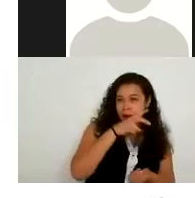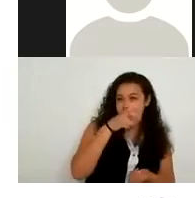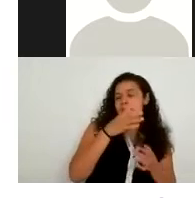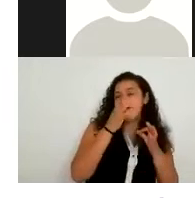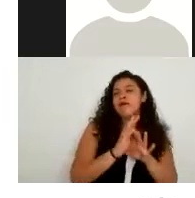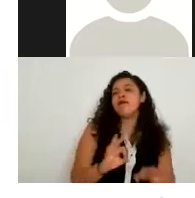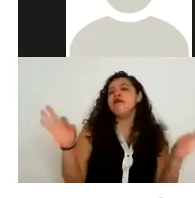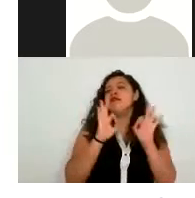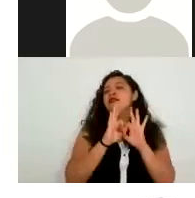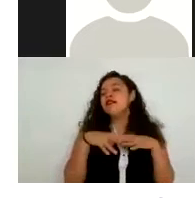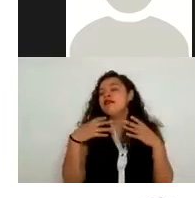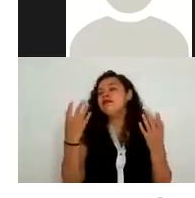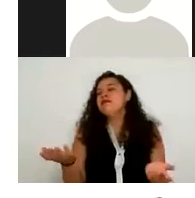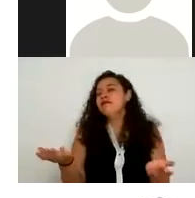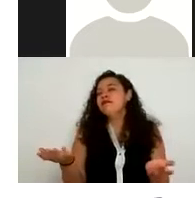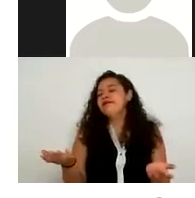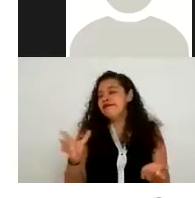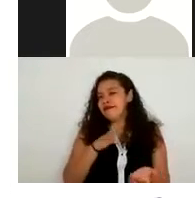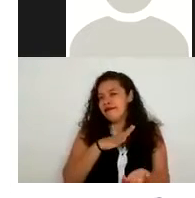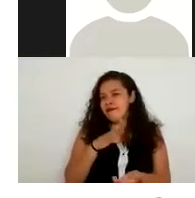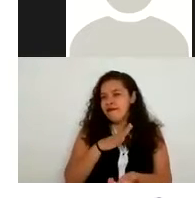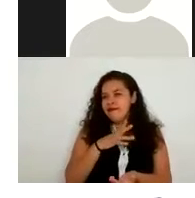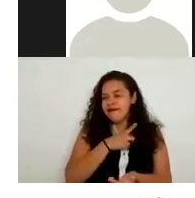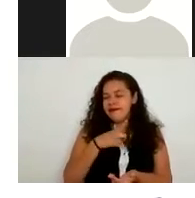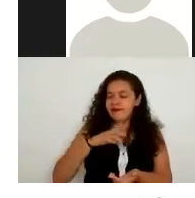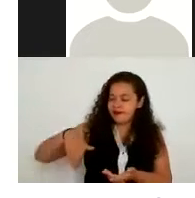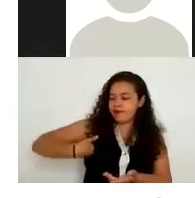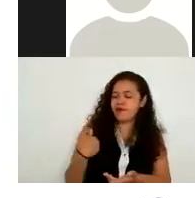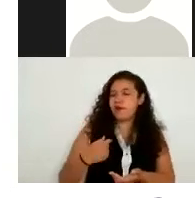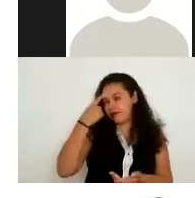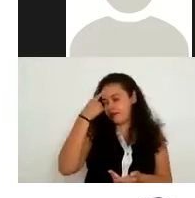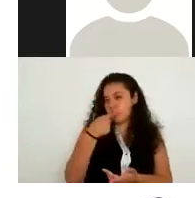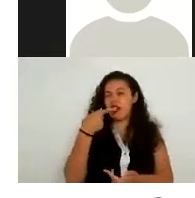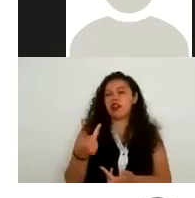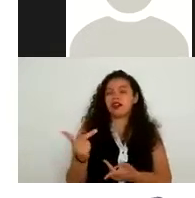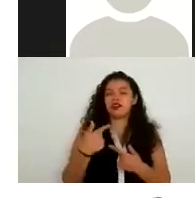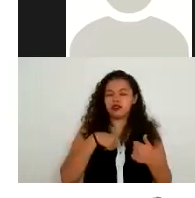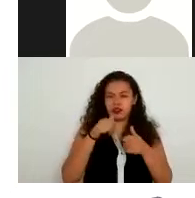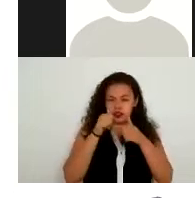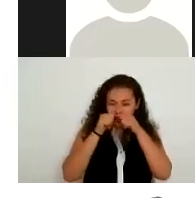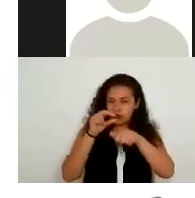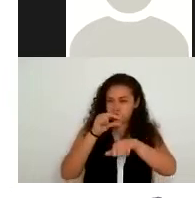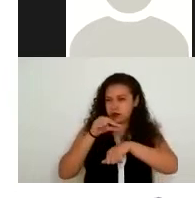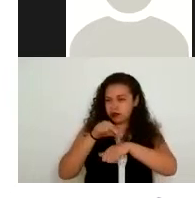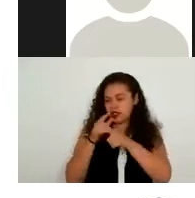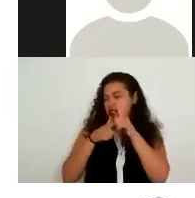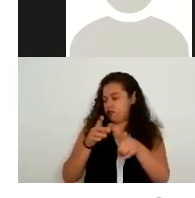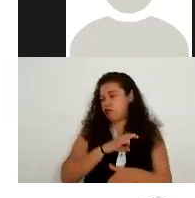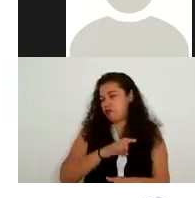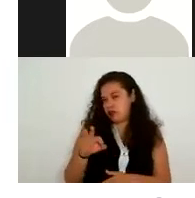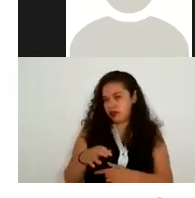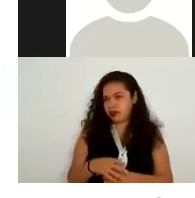tenerla para dar el seguimiento puntual a la atención de los chicos y creo que tiene que ver inclusive